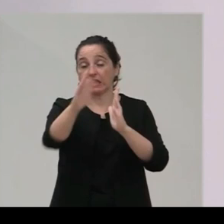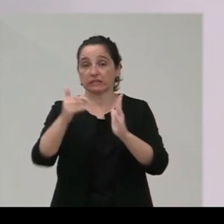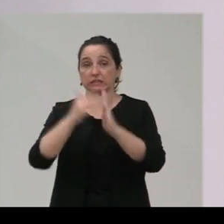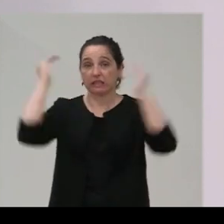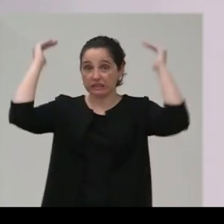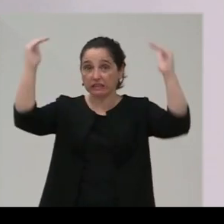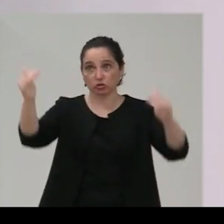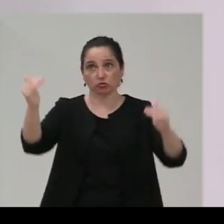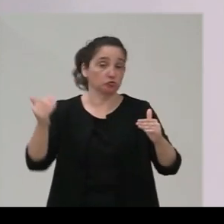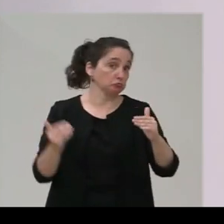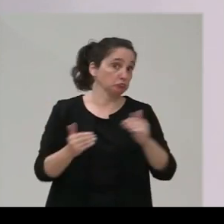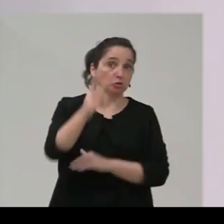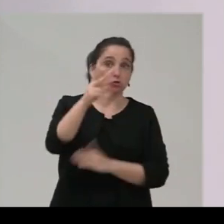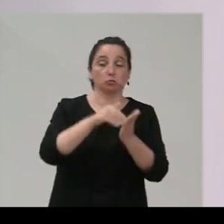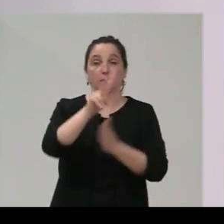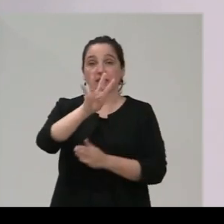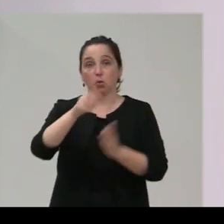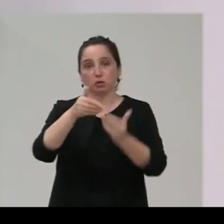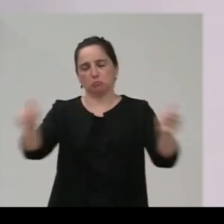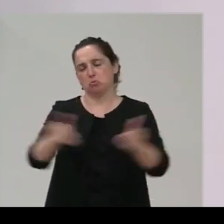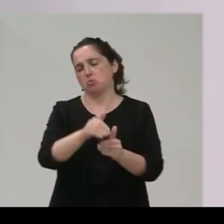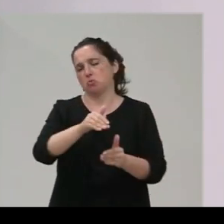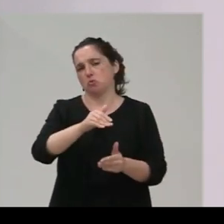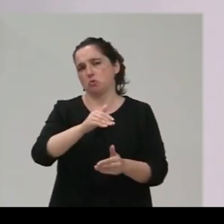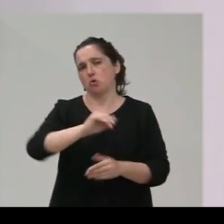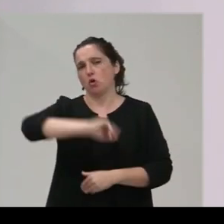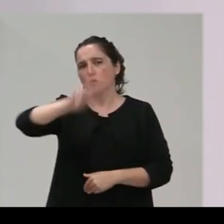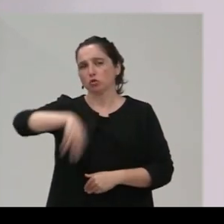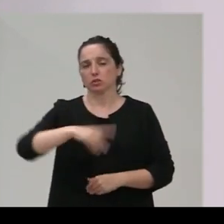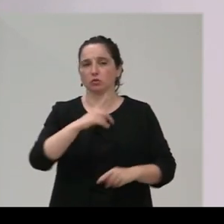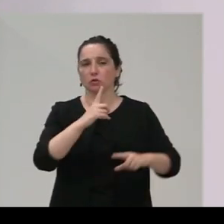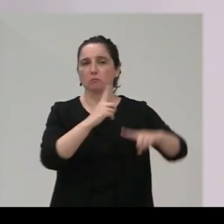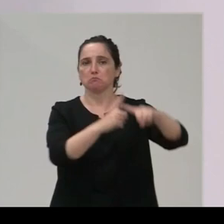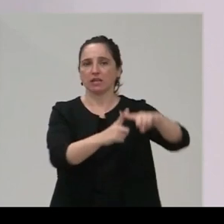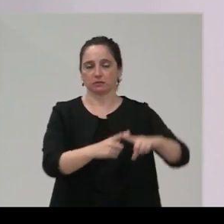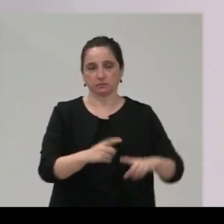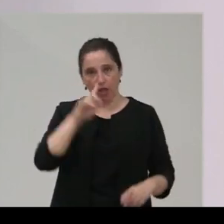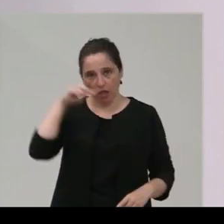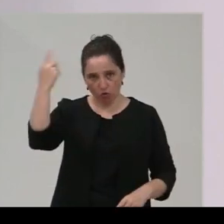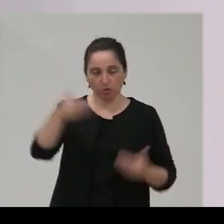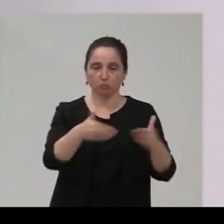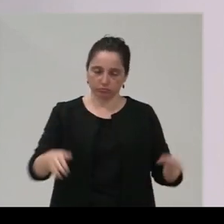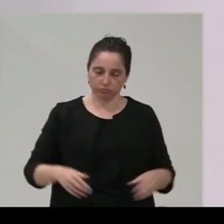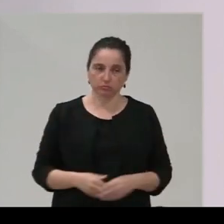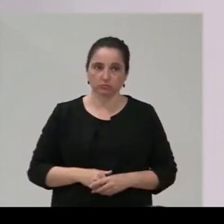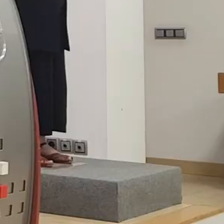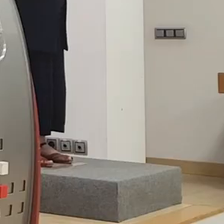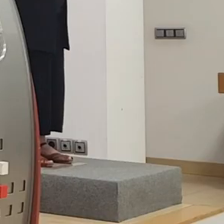falsos techos entonces está previsto que los primeros meses del año 24 del año próximo se pueda abrir